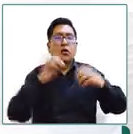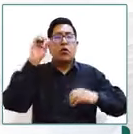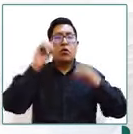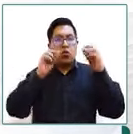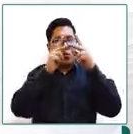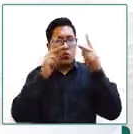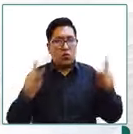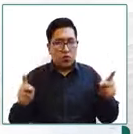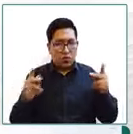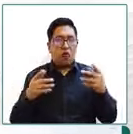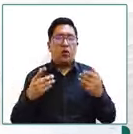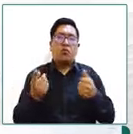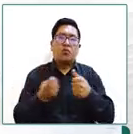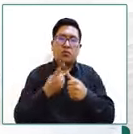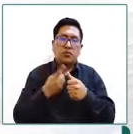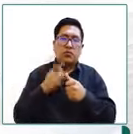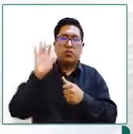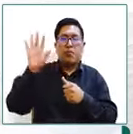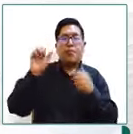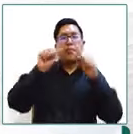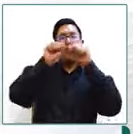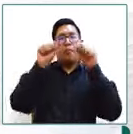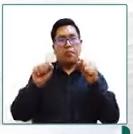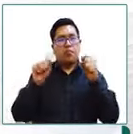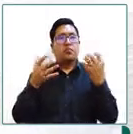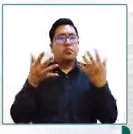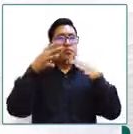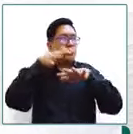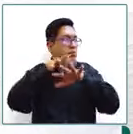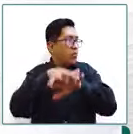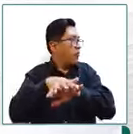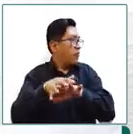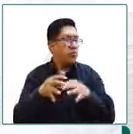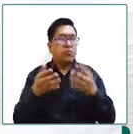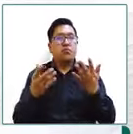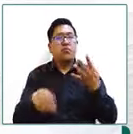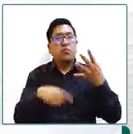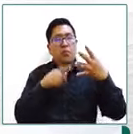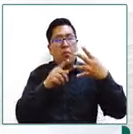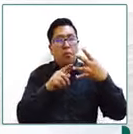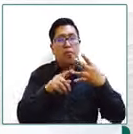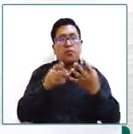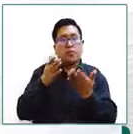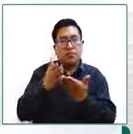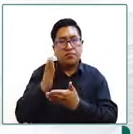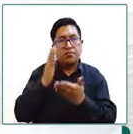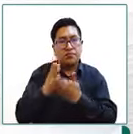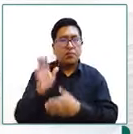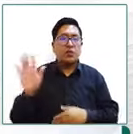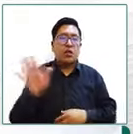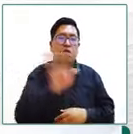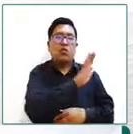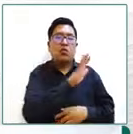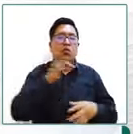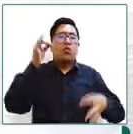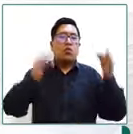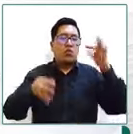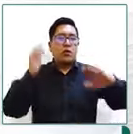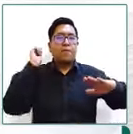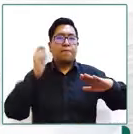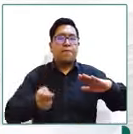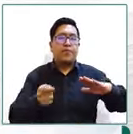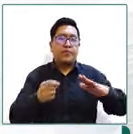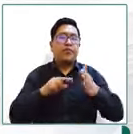y Potosí tienen un sistema mixto porque además de las autorizaciones otorgadas por los juzgados se